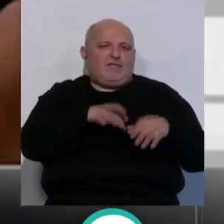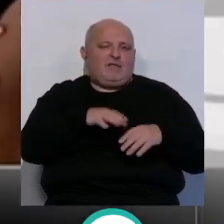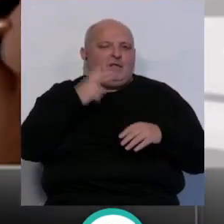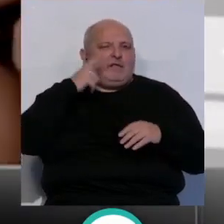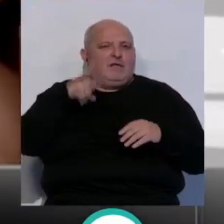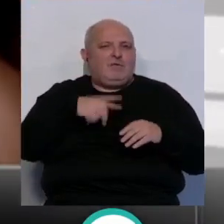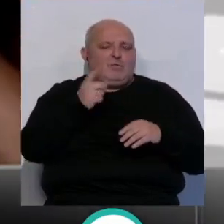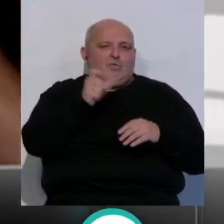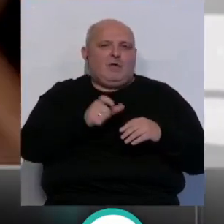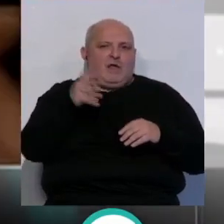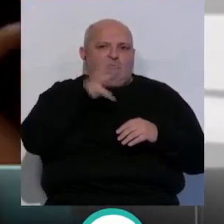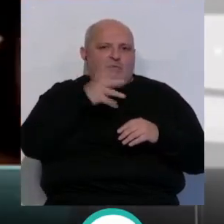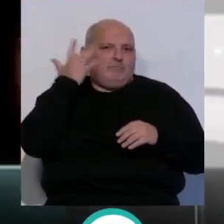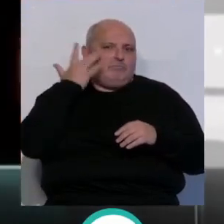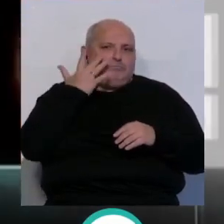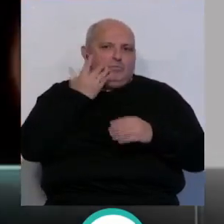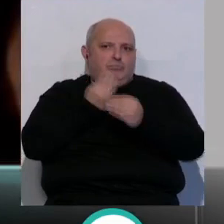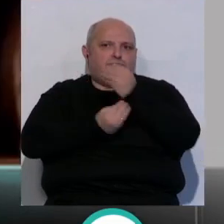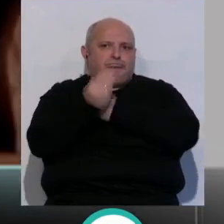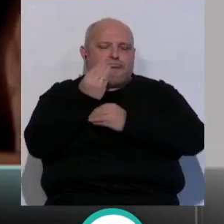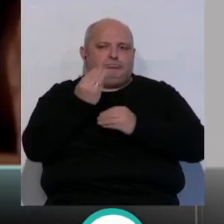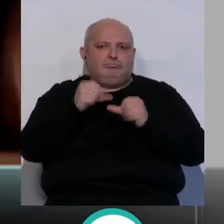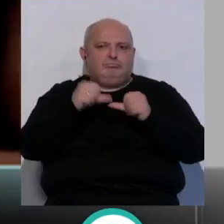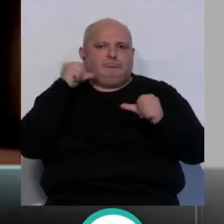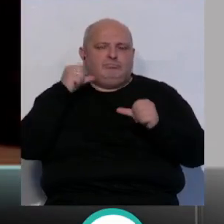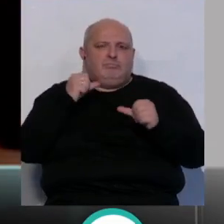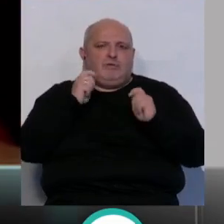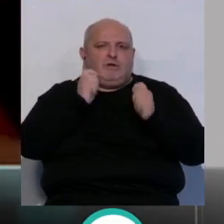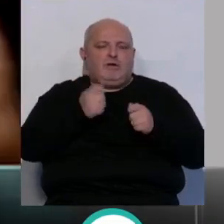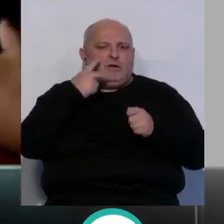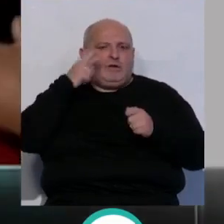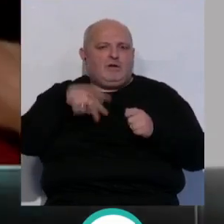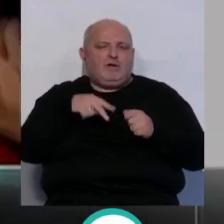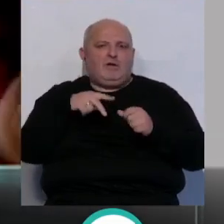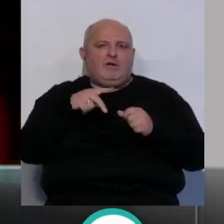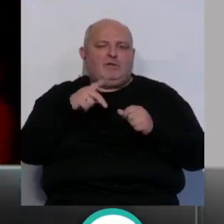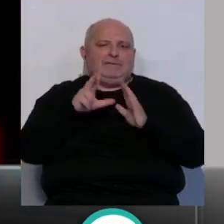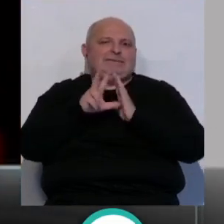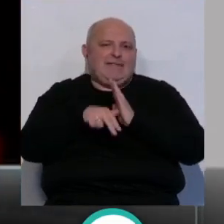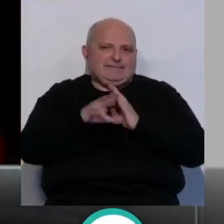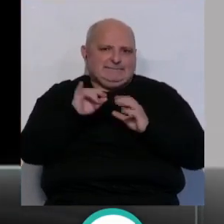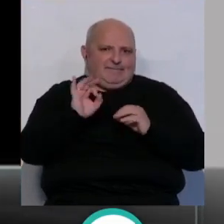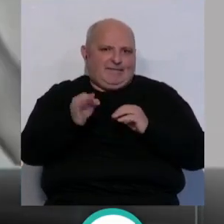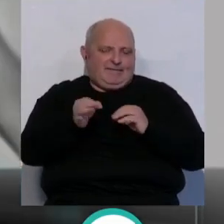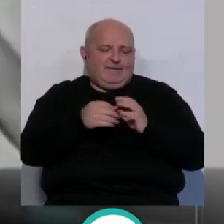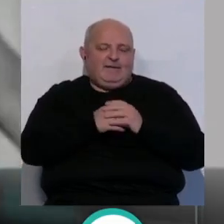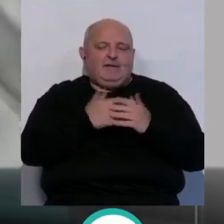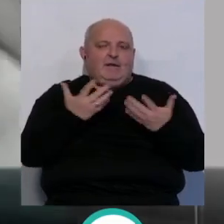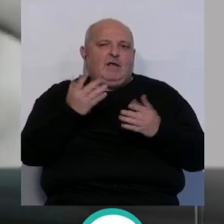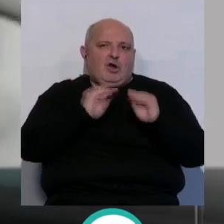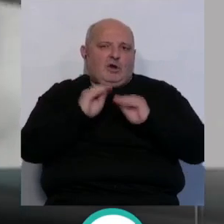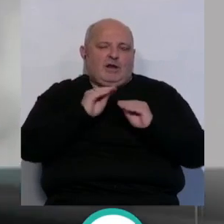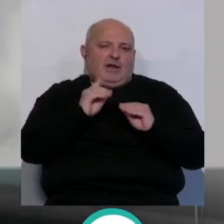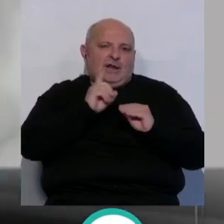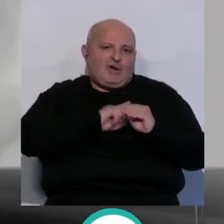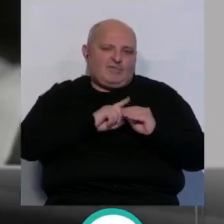reconocerle a una jerezana el que va a contar con ese reconocimiento algo tardío, cierto, y queremos corregir ese